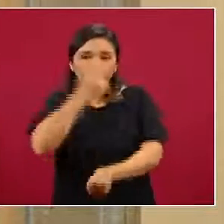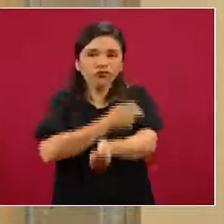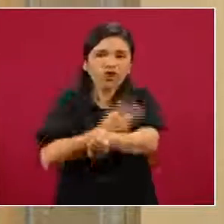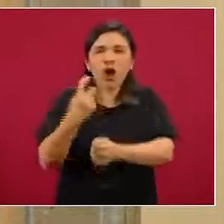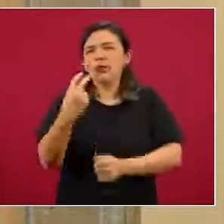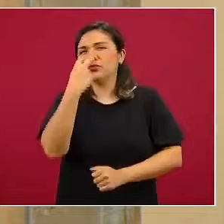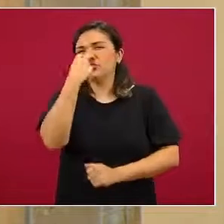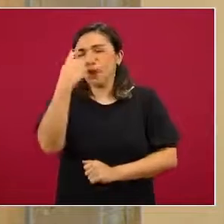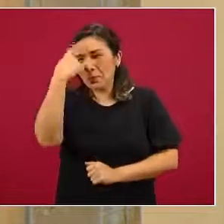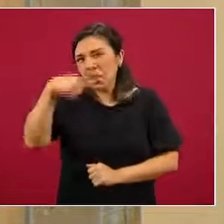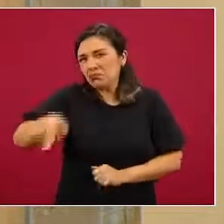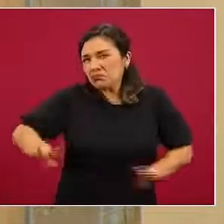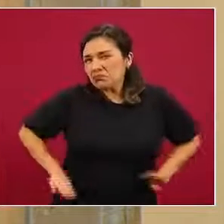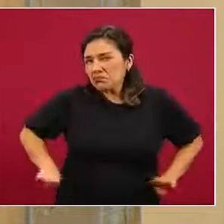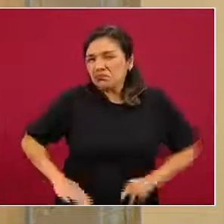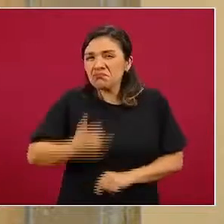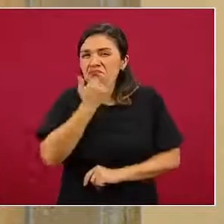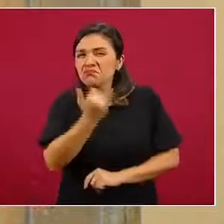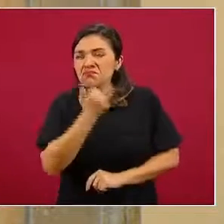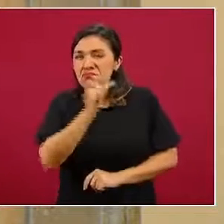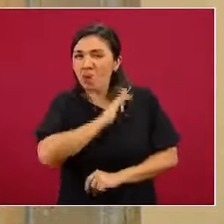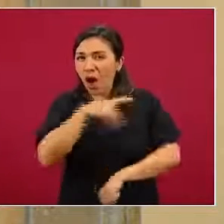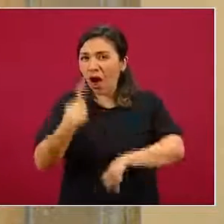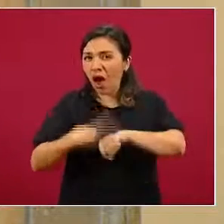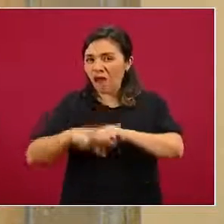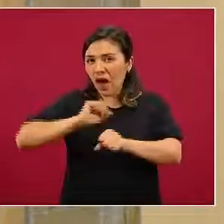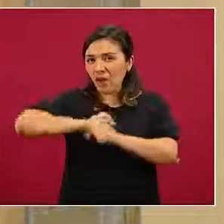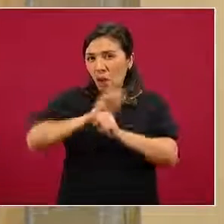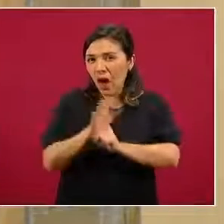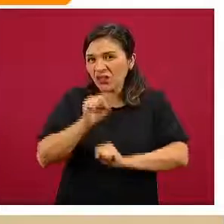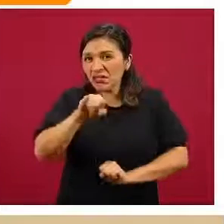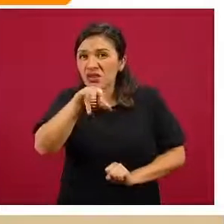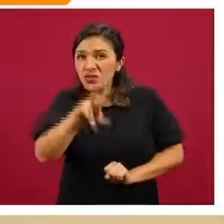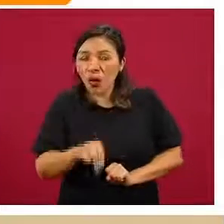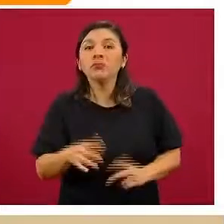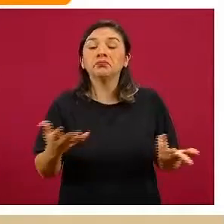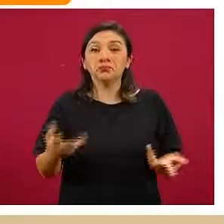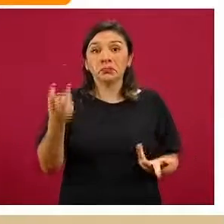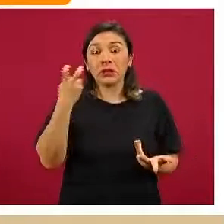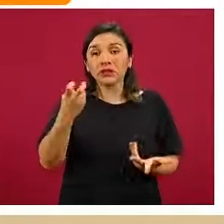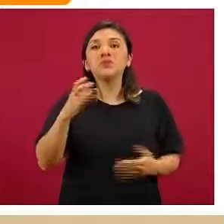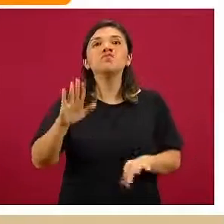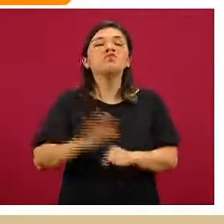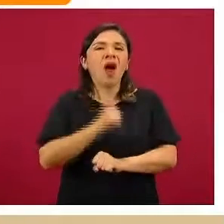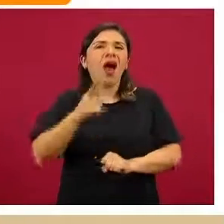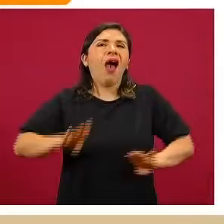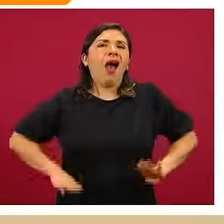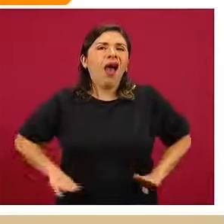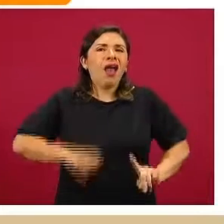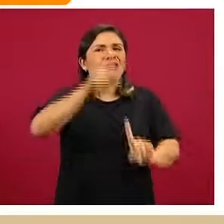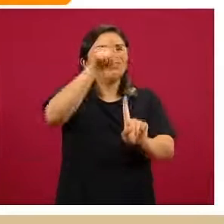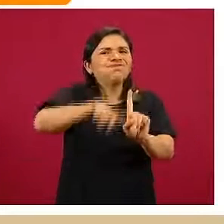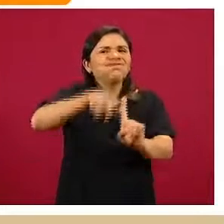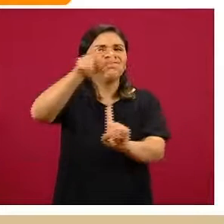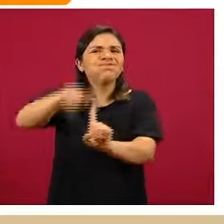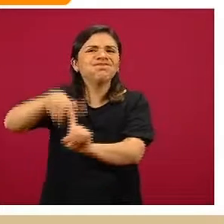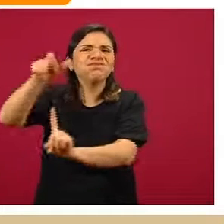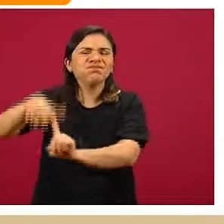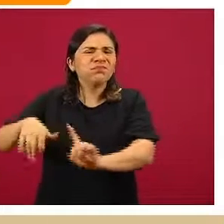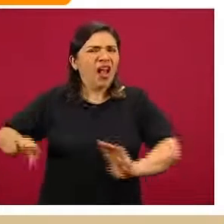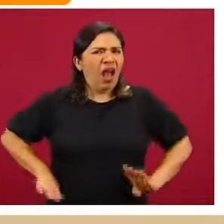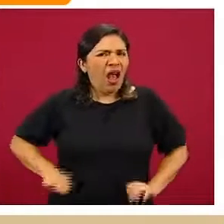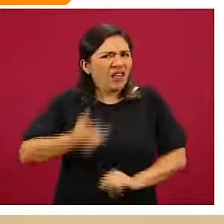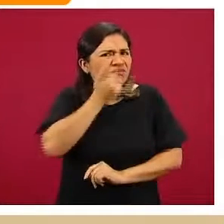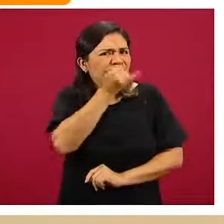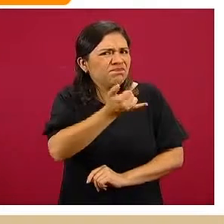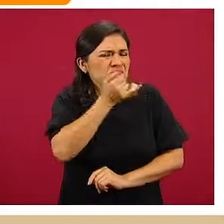por haber sido clasificadas casos sospechosos de la enfermedad. Esto es por presentar los signos y síntomas que corresponden